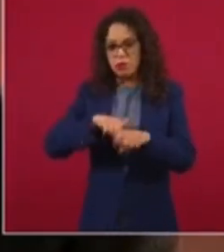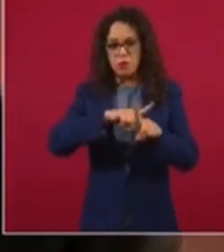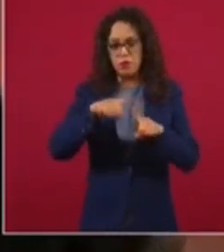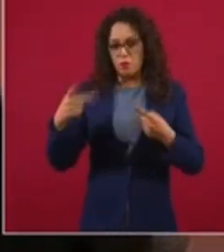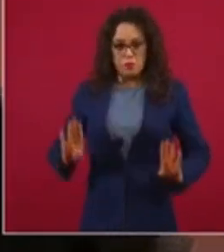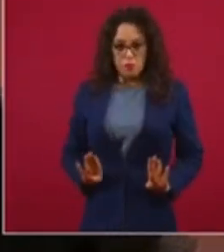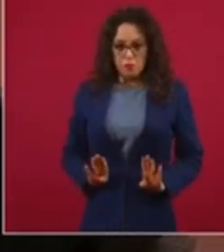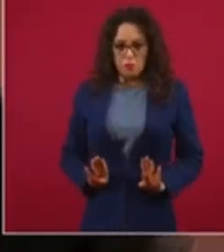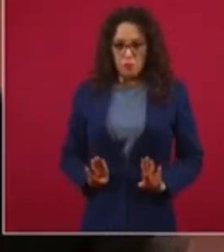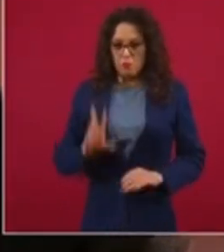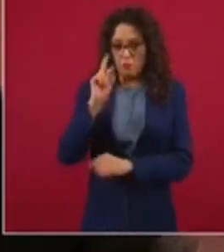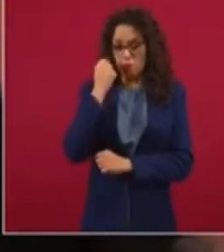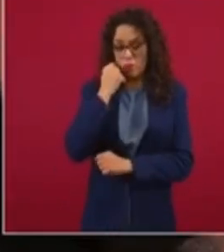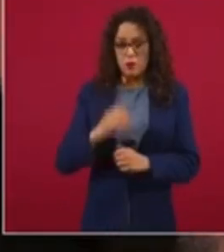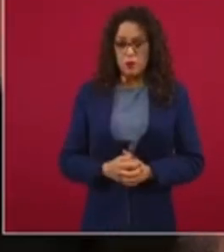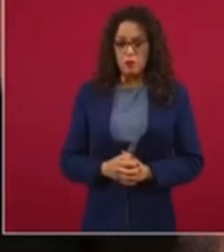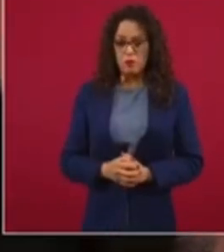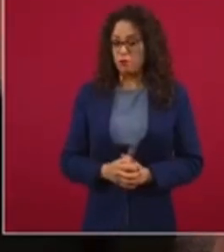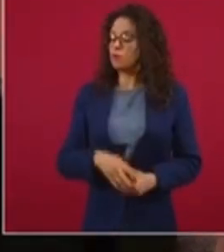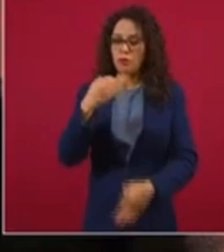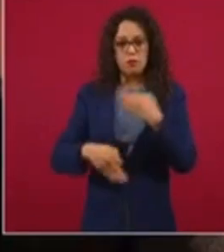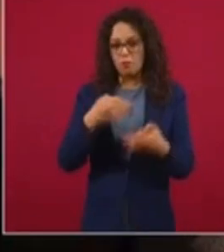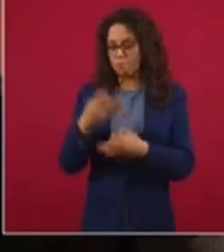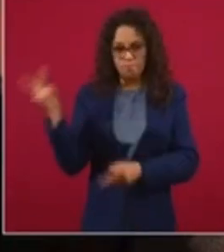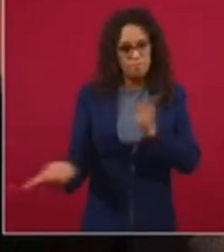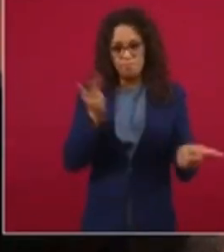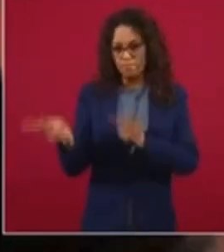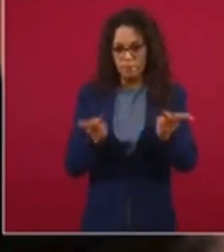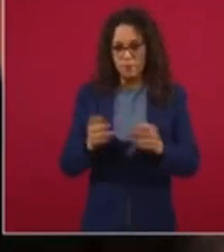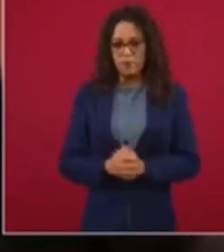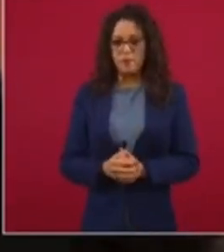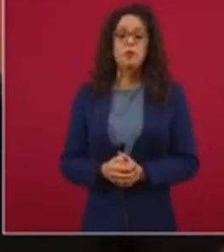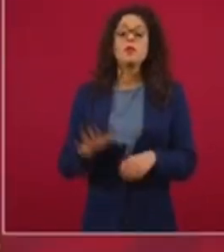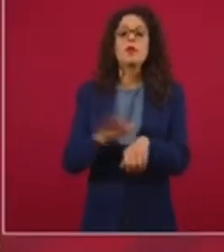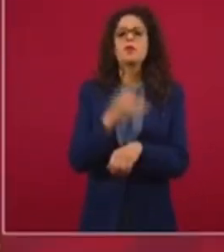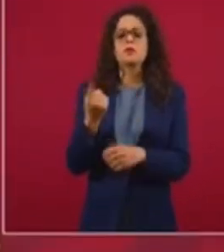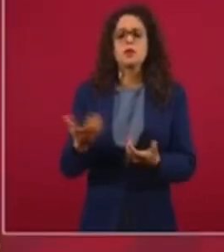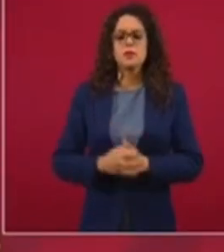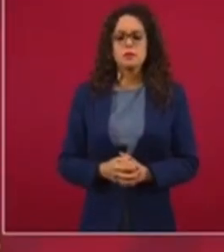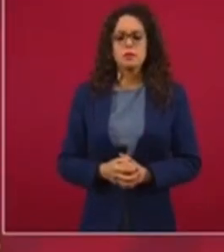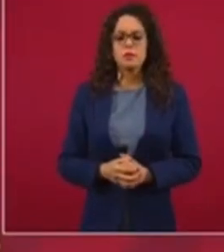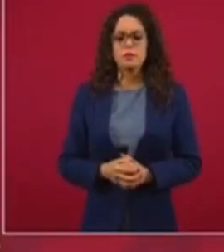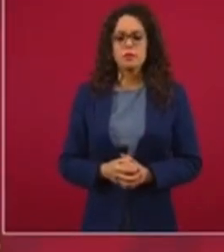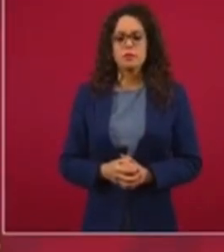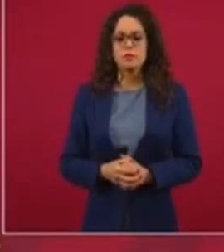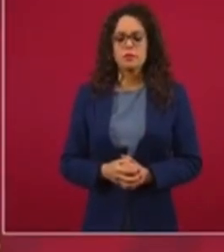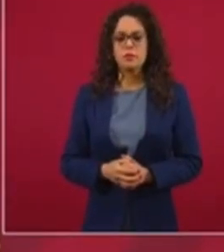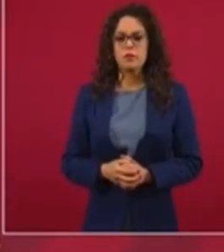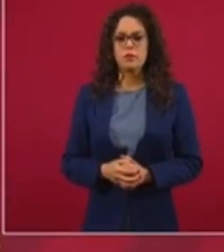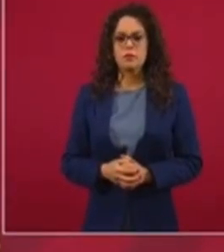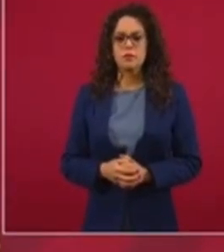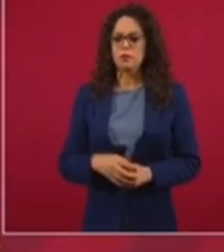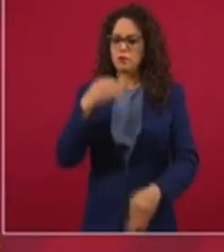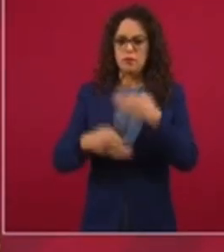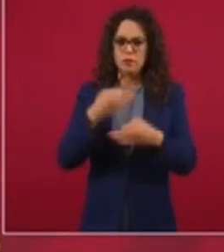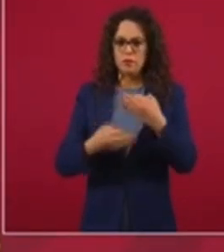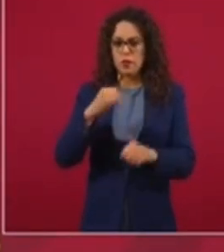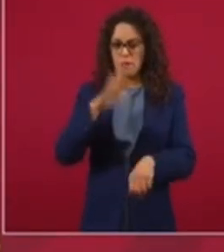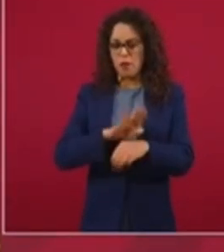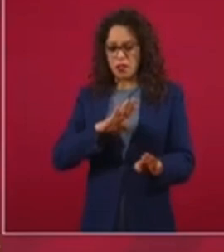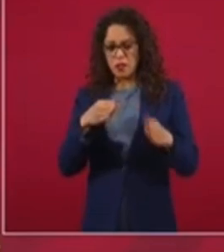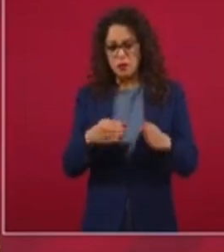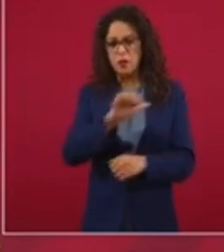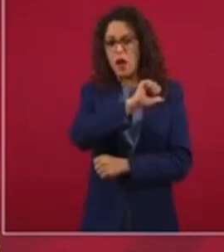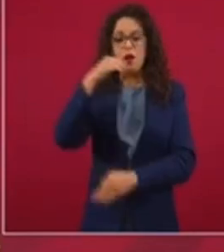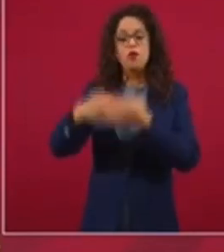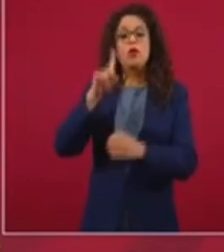es consultar a todos, porque todos, todos, todos, y en lo específico, todas las mujeres